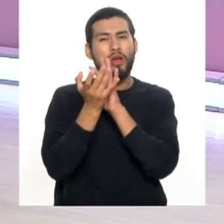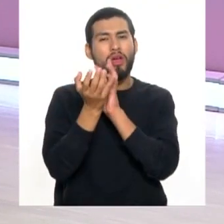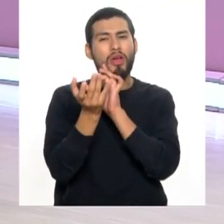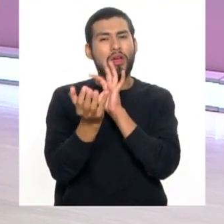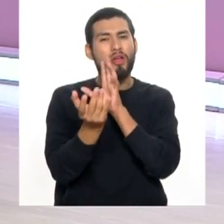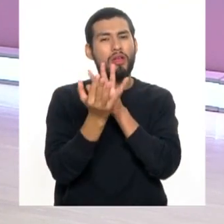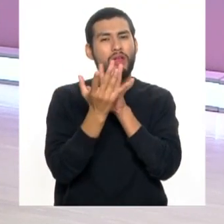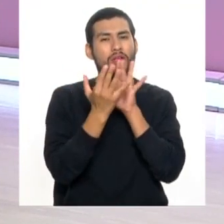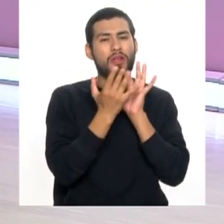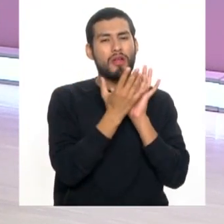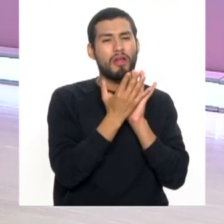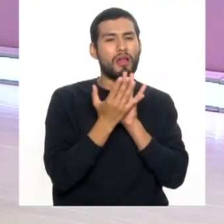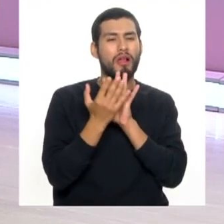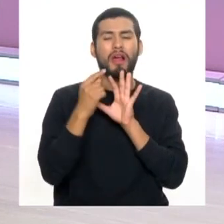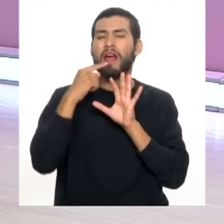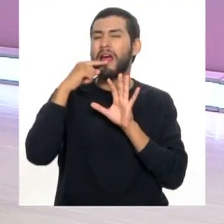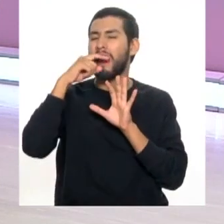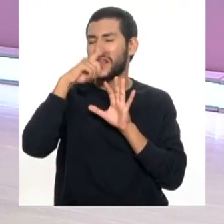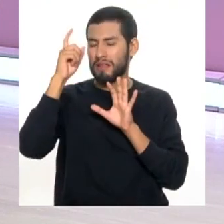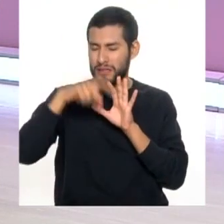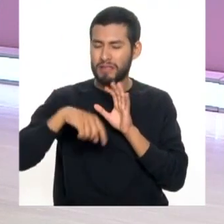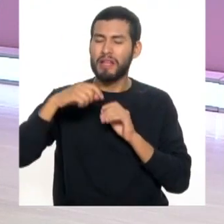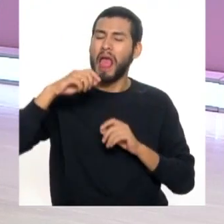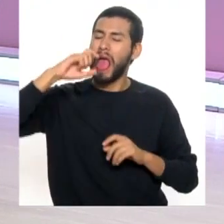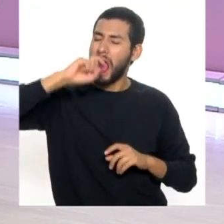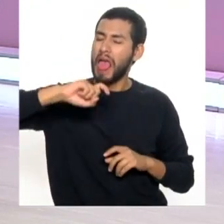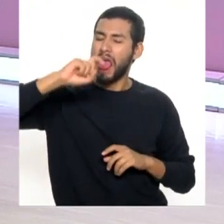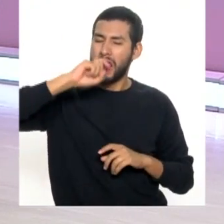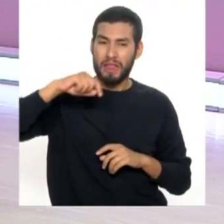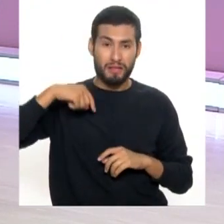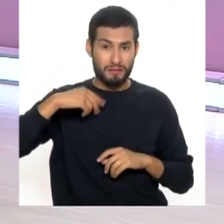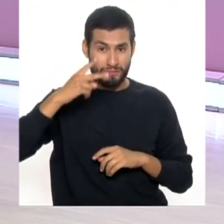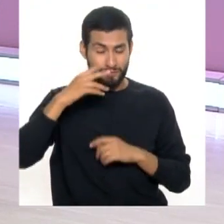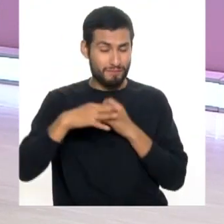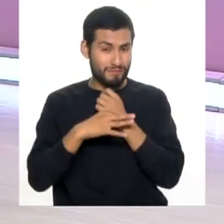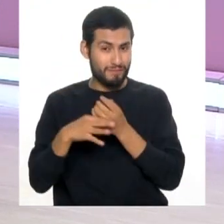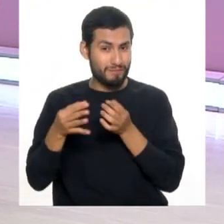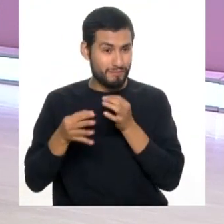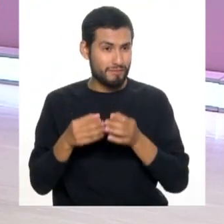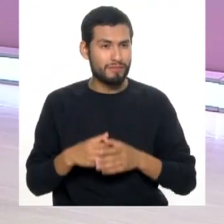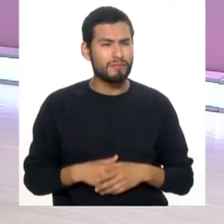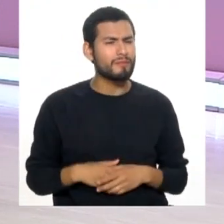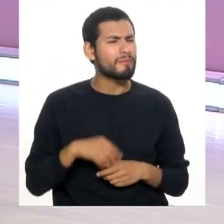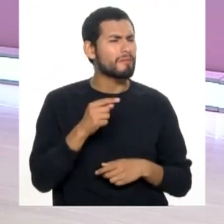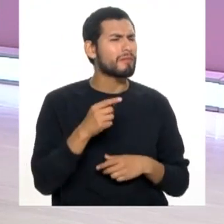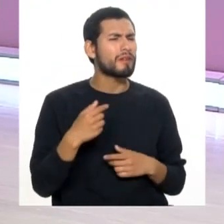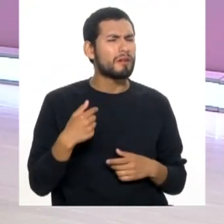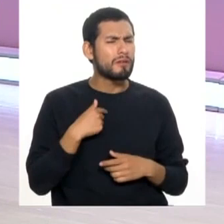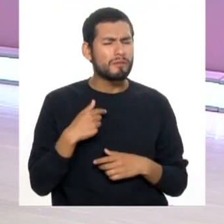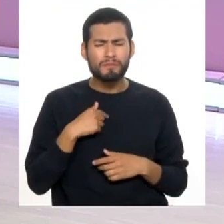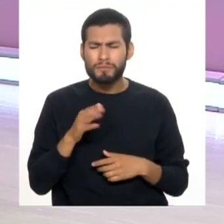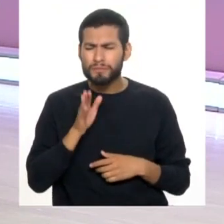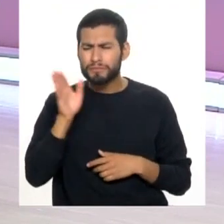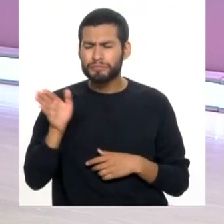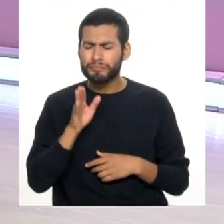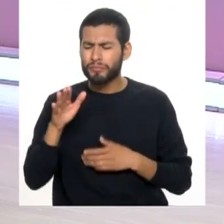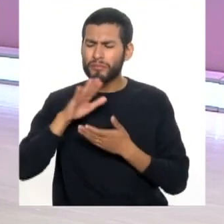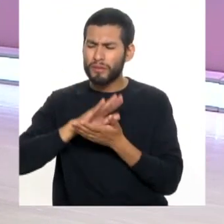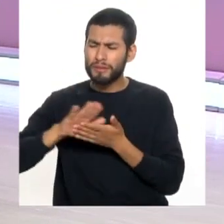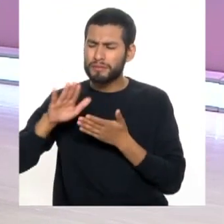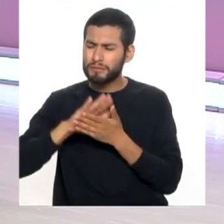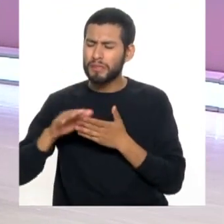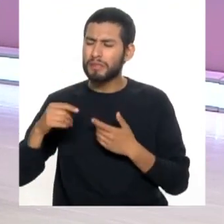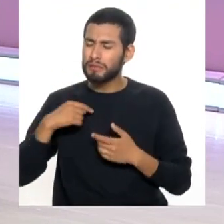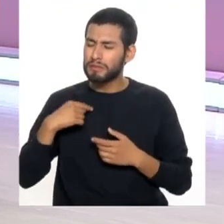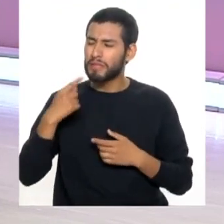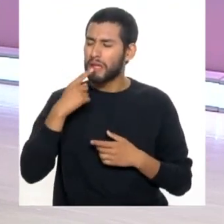retiene las bacterias, a cepillarnos también esa lengua ya hemos conocido hoy día con el doctor. Y cada cuánto tengo que irme a hacer la higiene, ya hablando de la